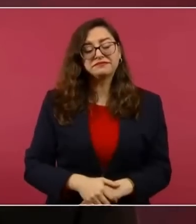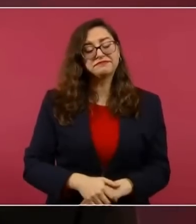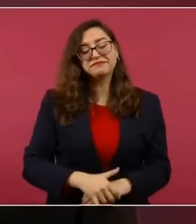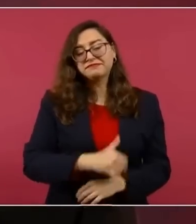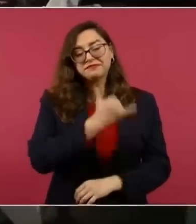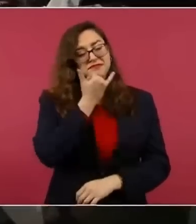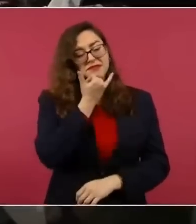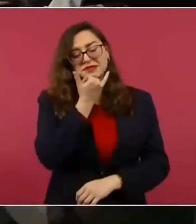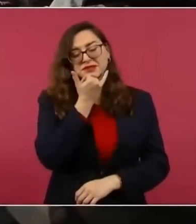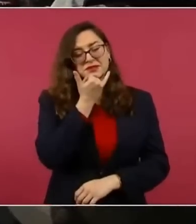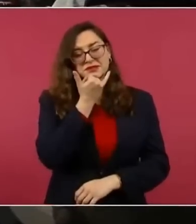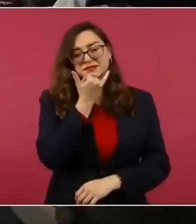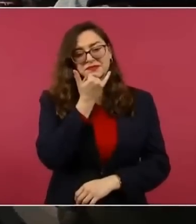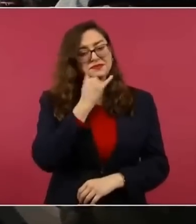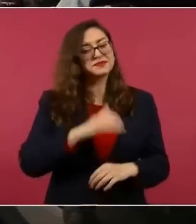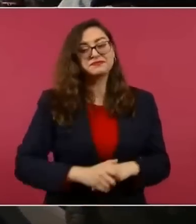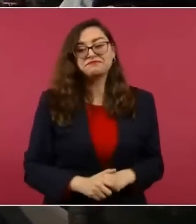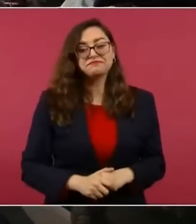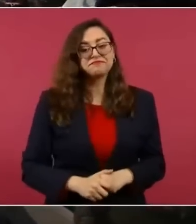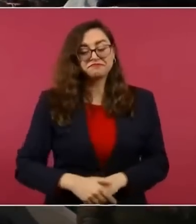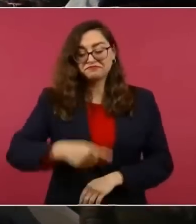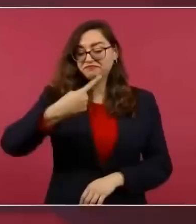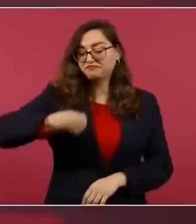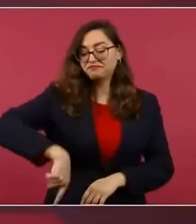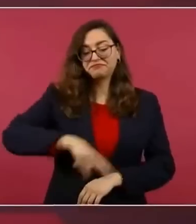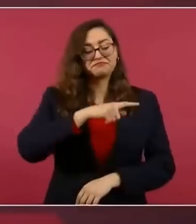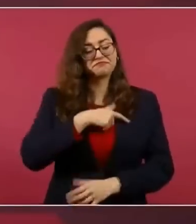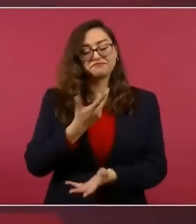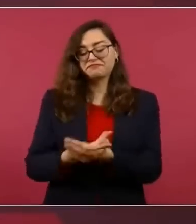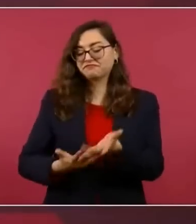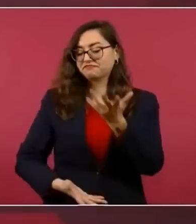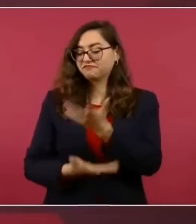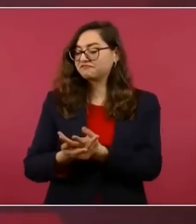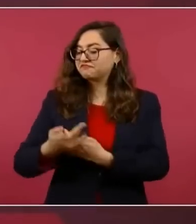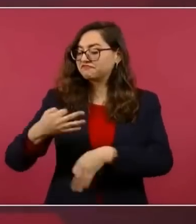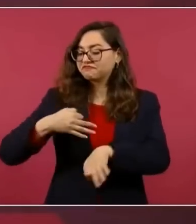tiempo. Pero nosotros llegamos aquí para transformar.